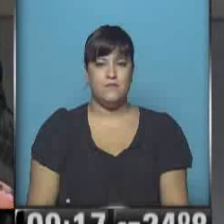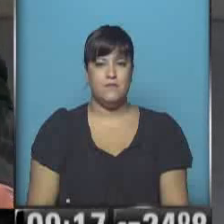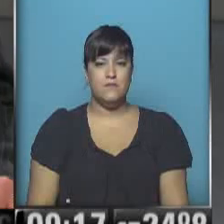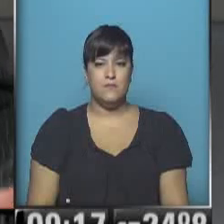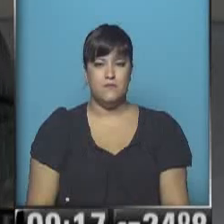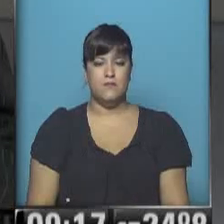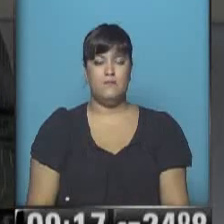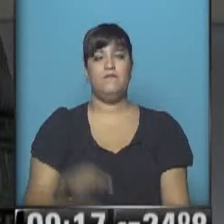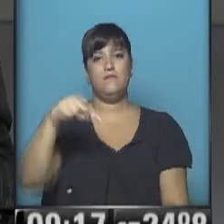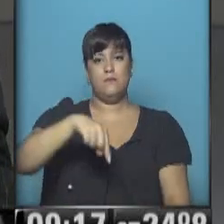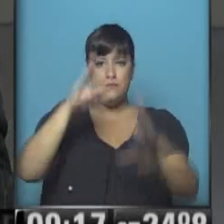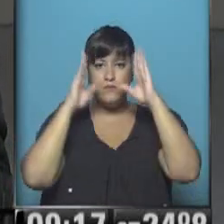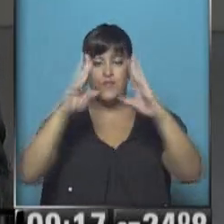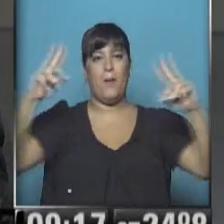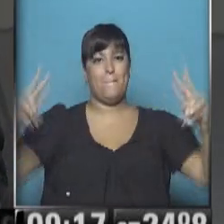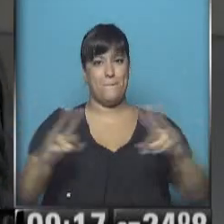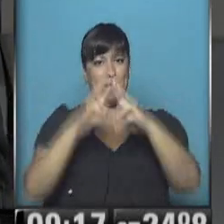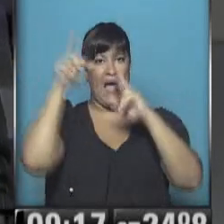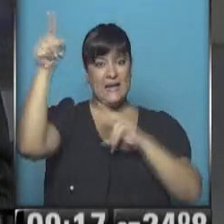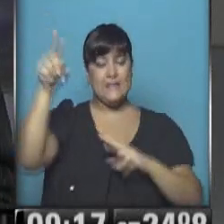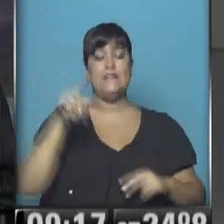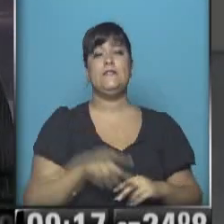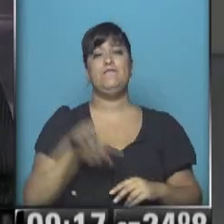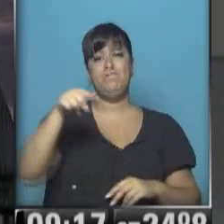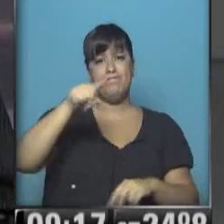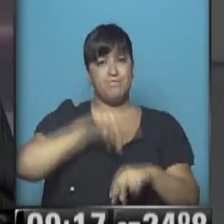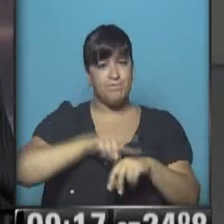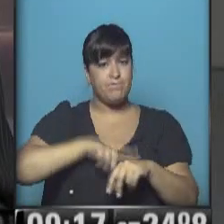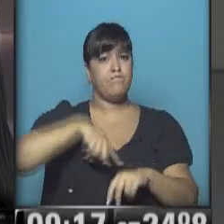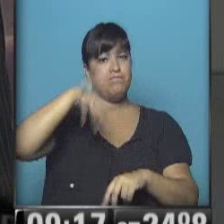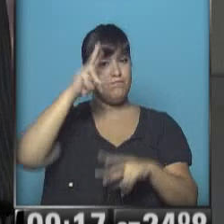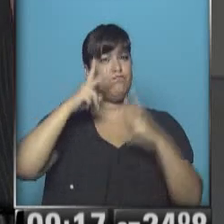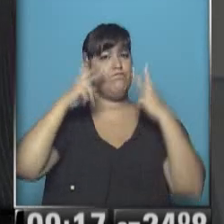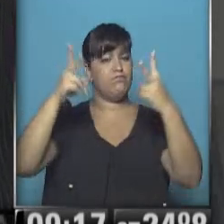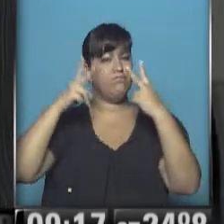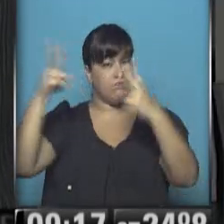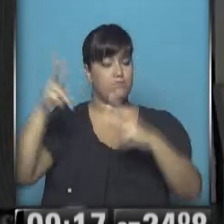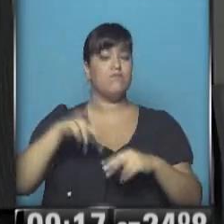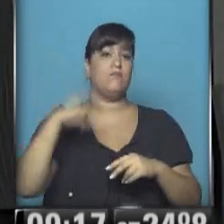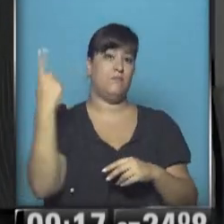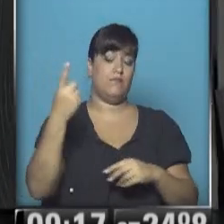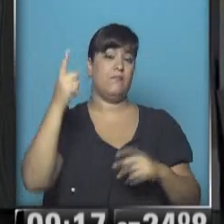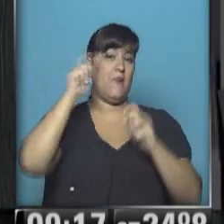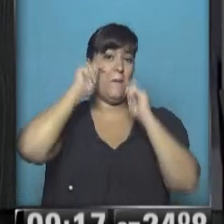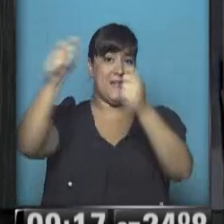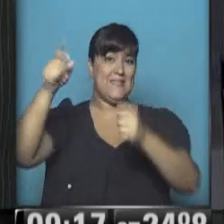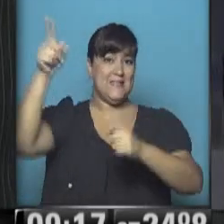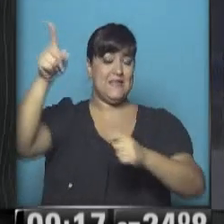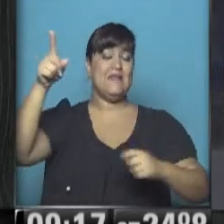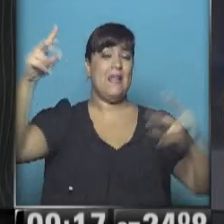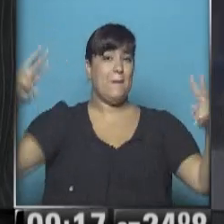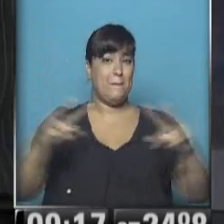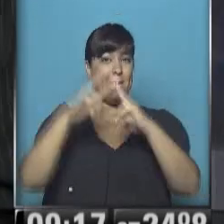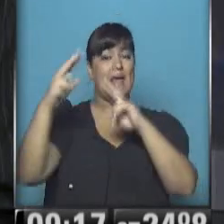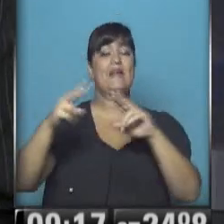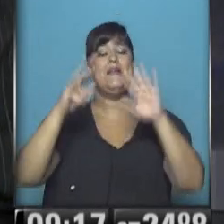Vamos a ubicarnos en París. Uno de los momentos turísticos más esperados para quienes visitan la ciudad a luz es esperar a las 8